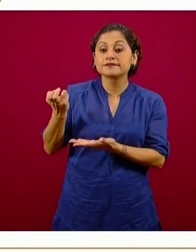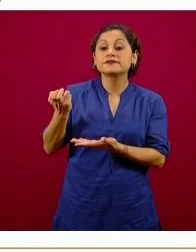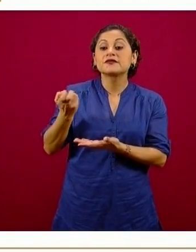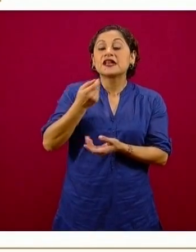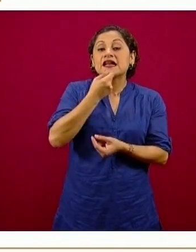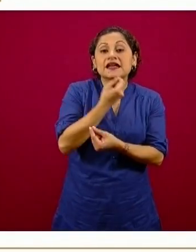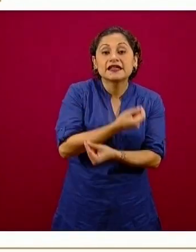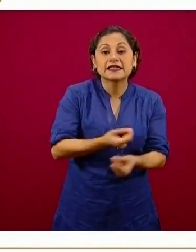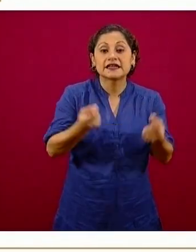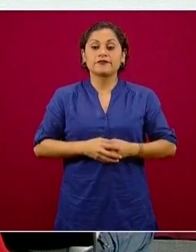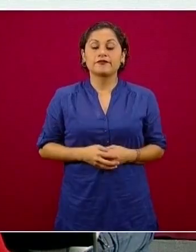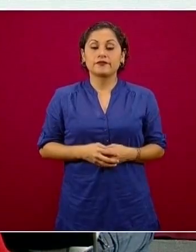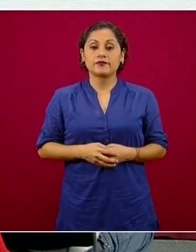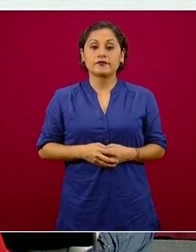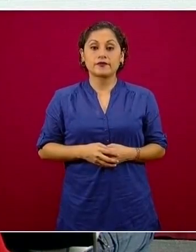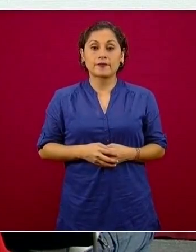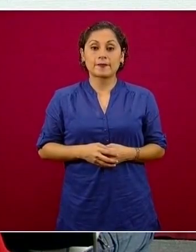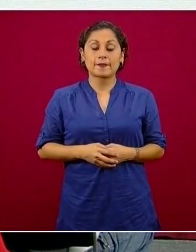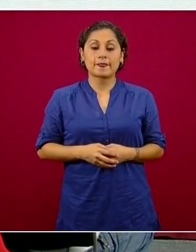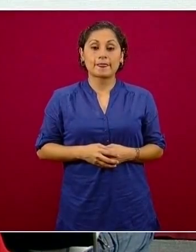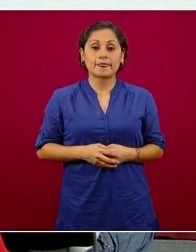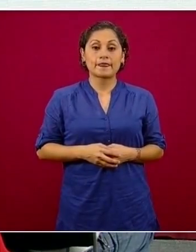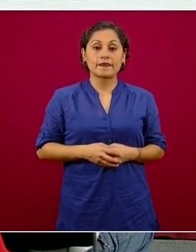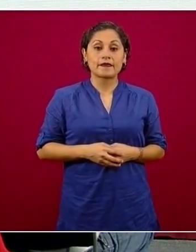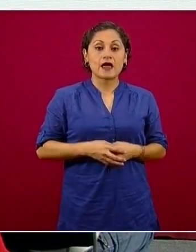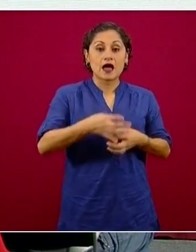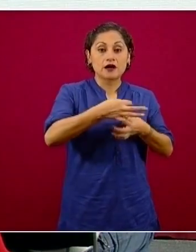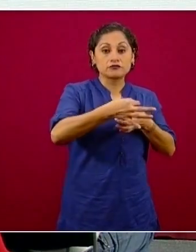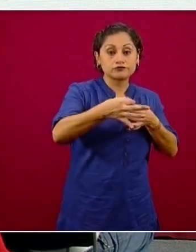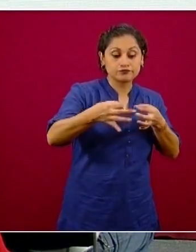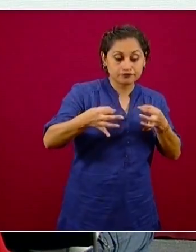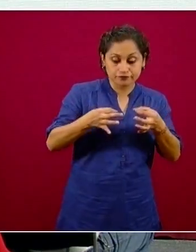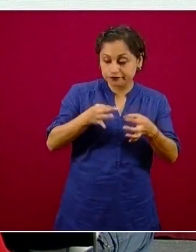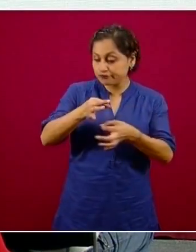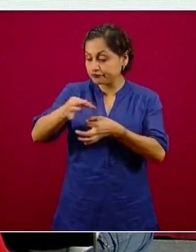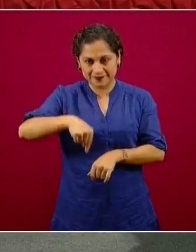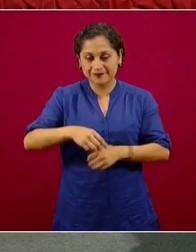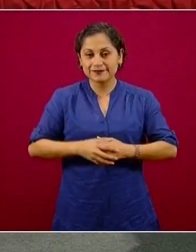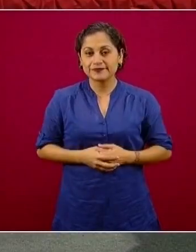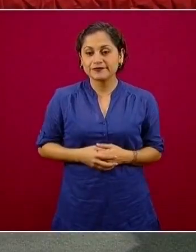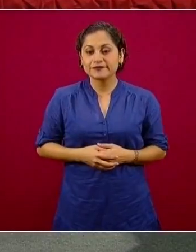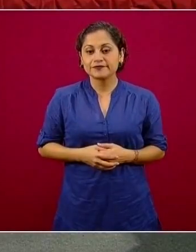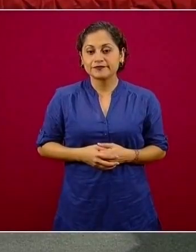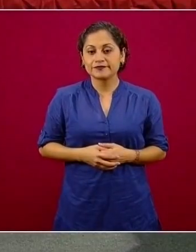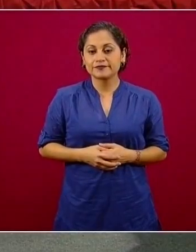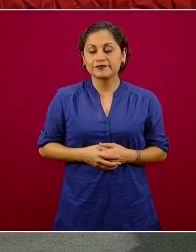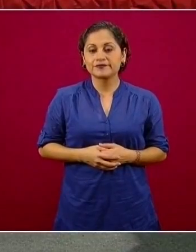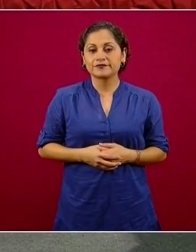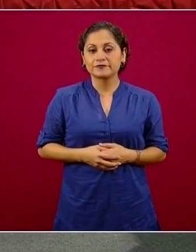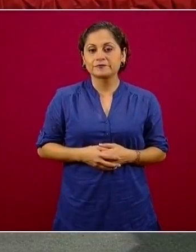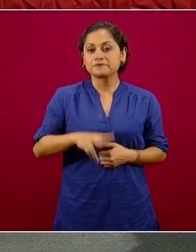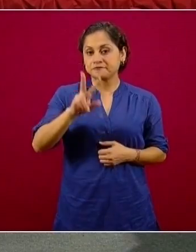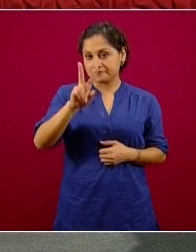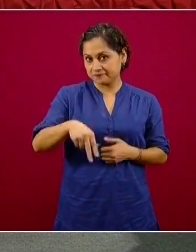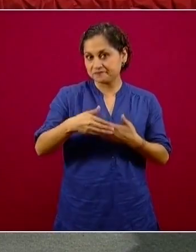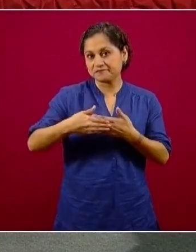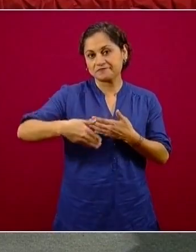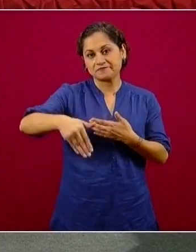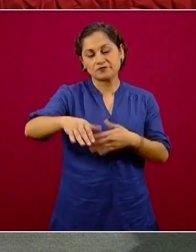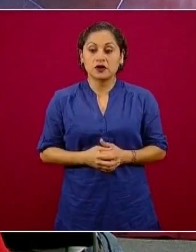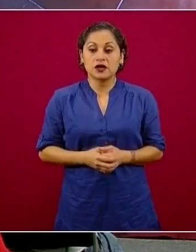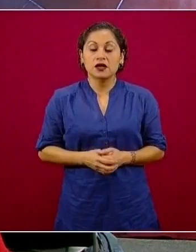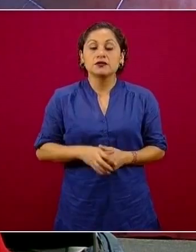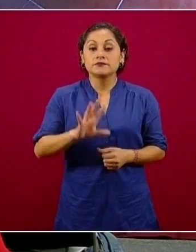sierra y costa de Oaxaca, la mazagua otomí, la otomí de Hidalgo y Querétaro, la sierra norte de Puebla